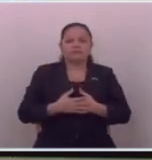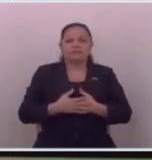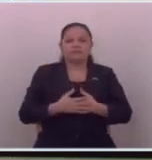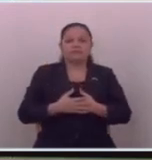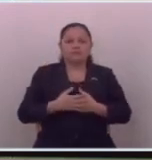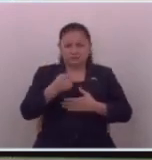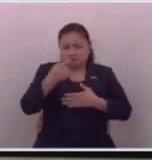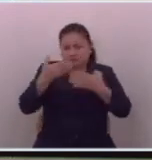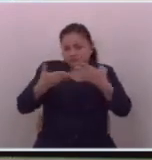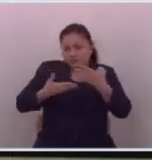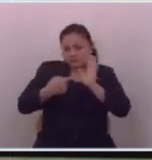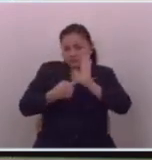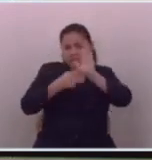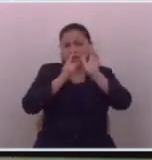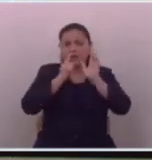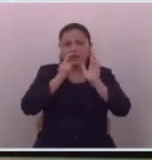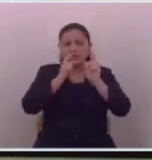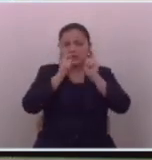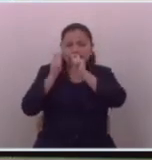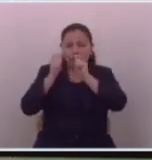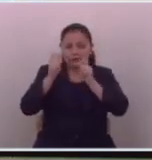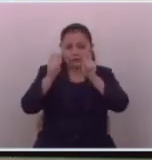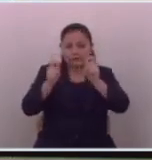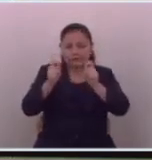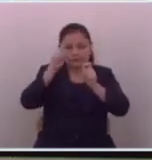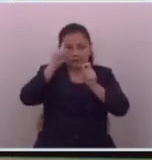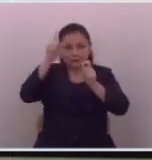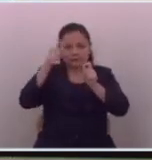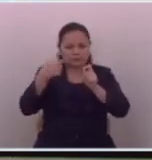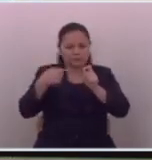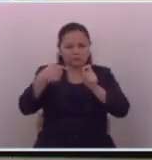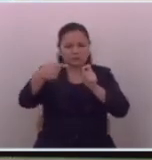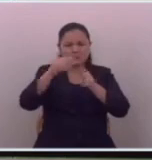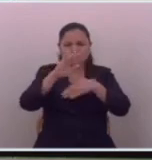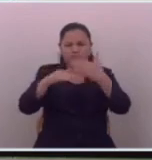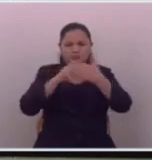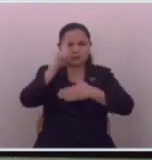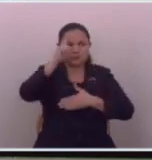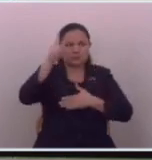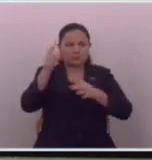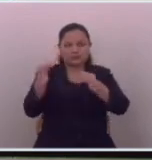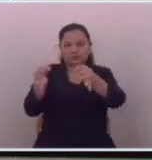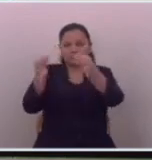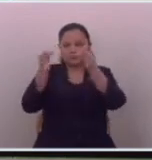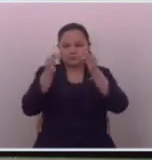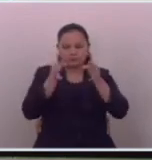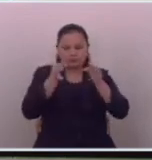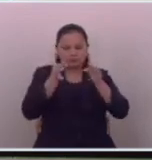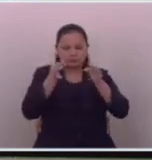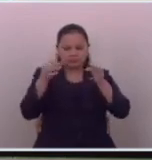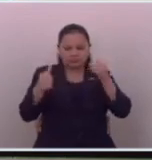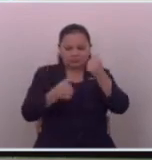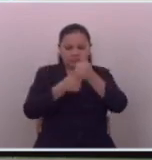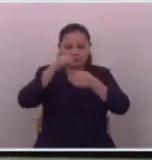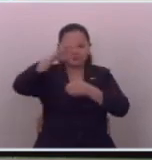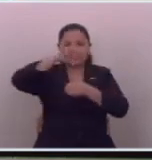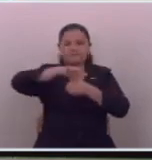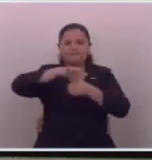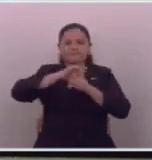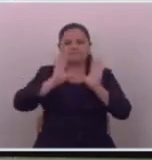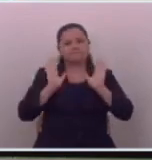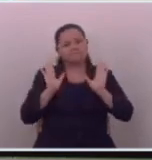tienen derecho de presentar esa iniciativa nosotros aquí como siempre y como todas las iniciativas que ustedes traen las vamos a someter a votación